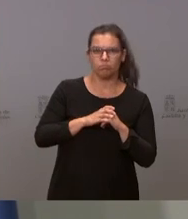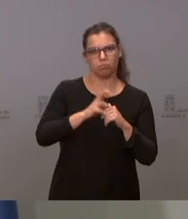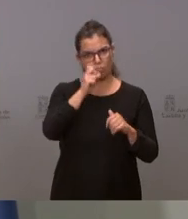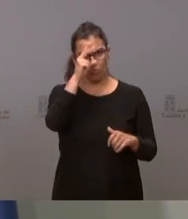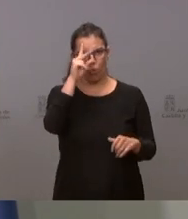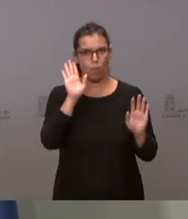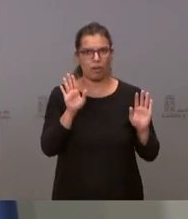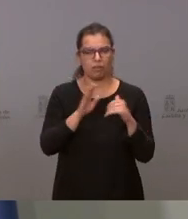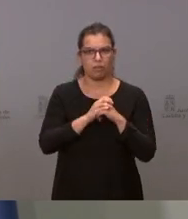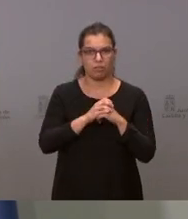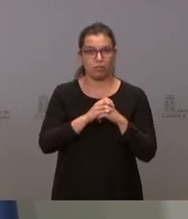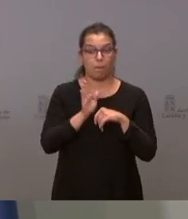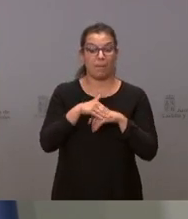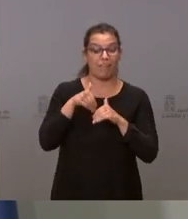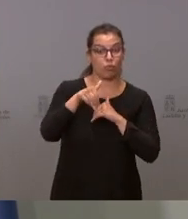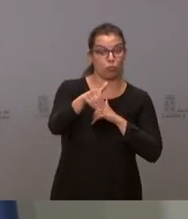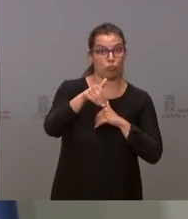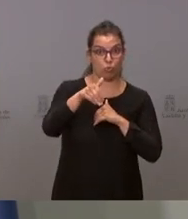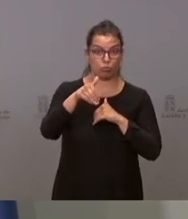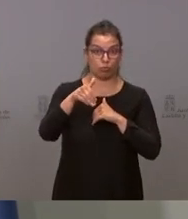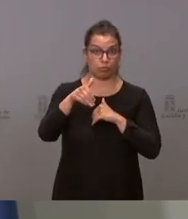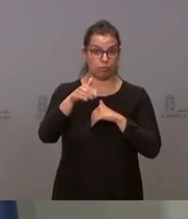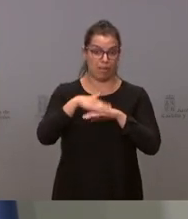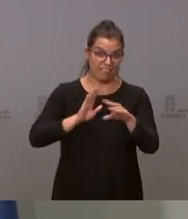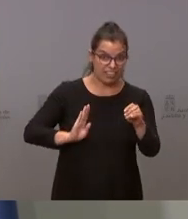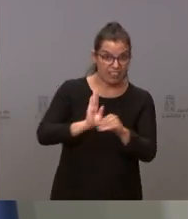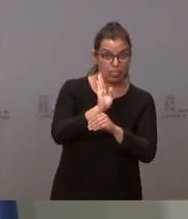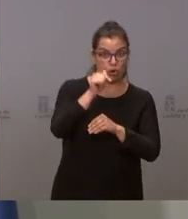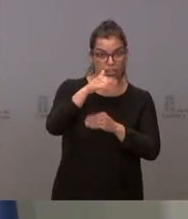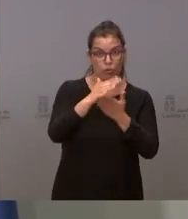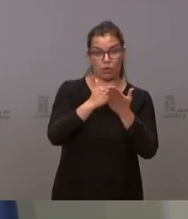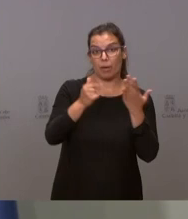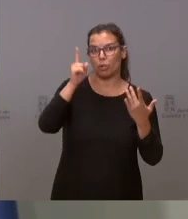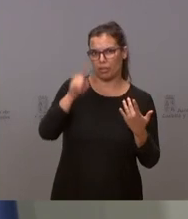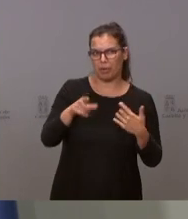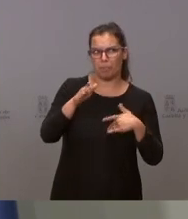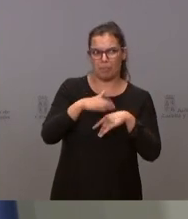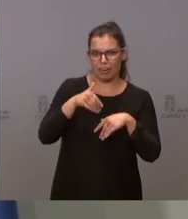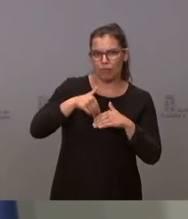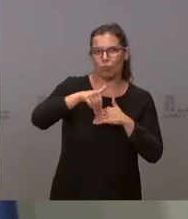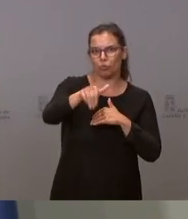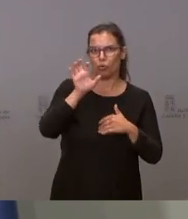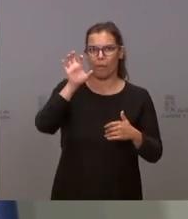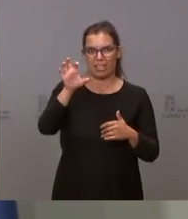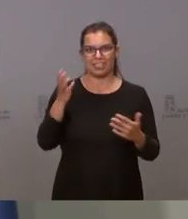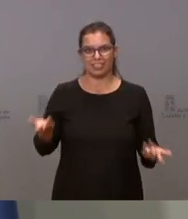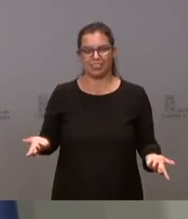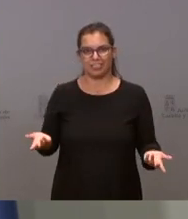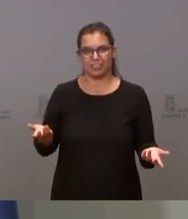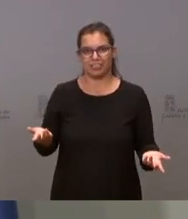para nuestro futuro político para la financiación de la comunidad pero para el futuro político de nuestra nación porque,